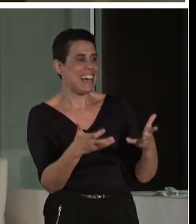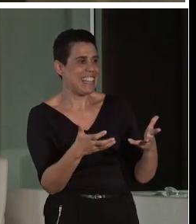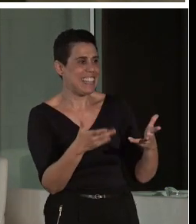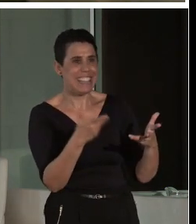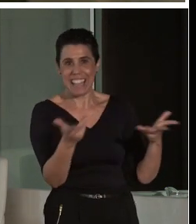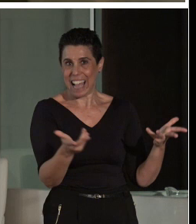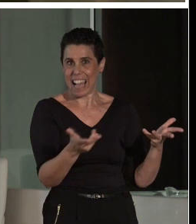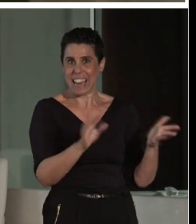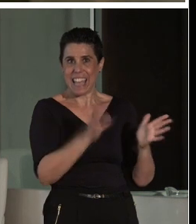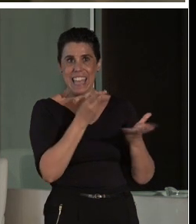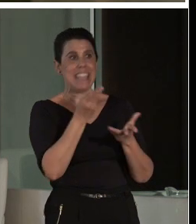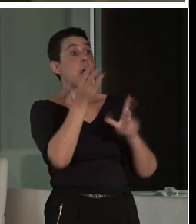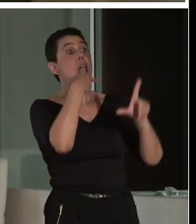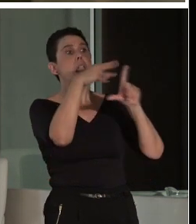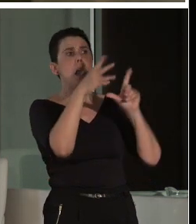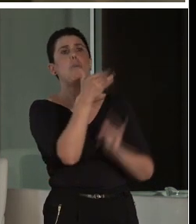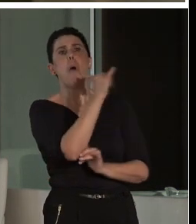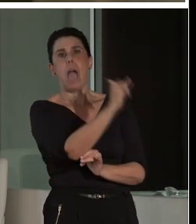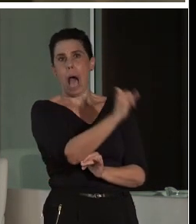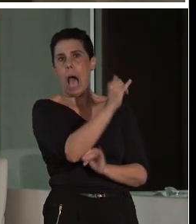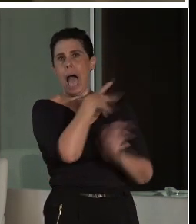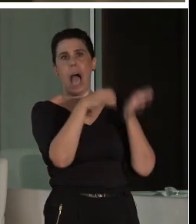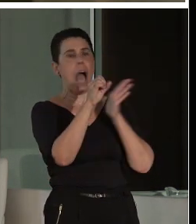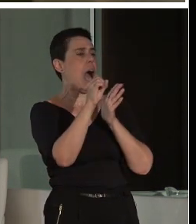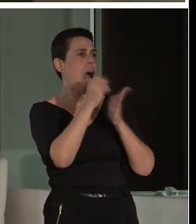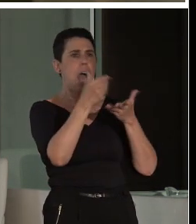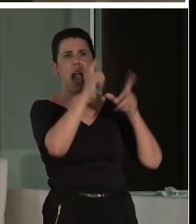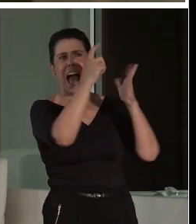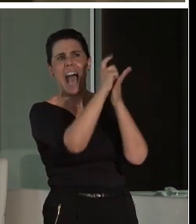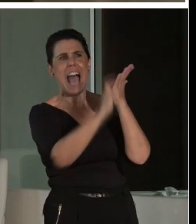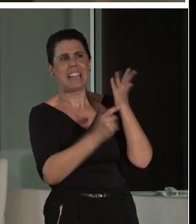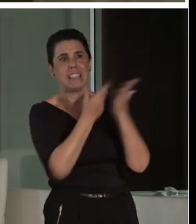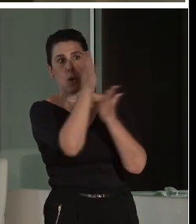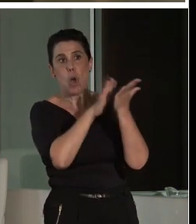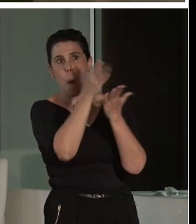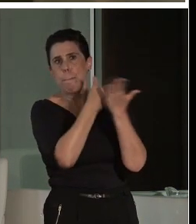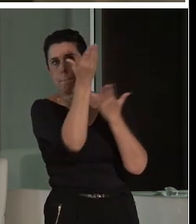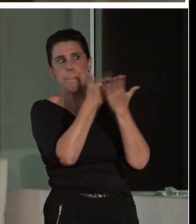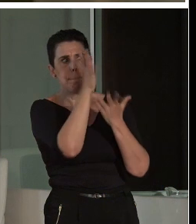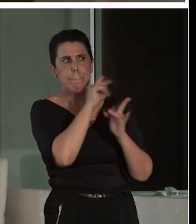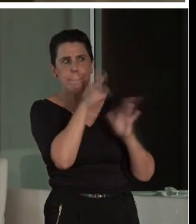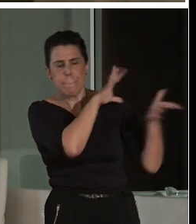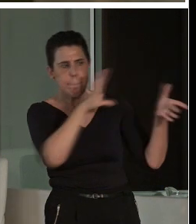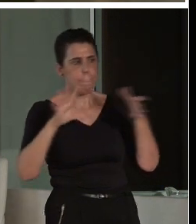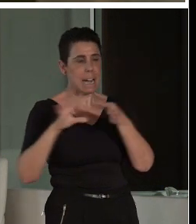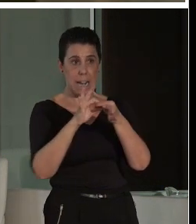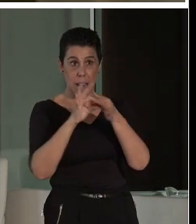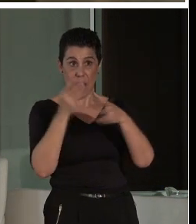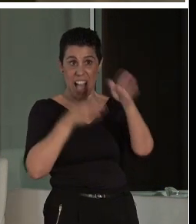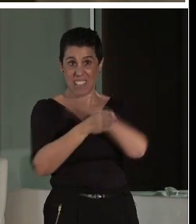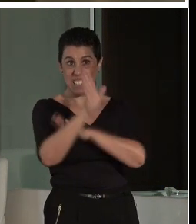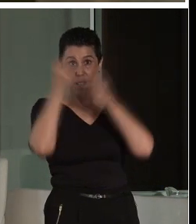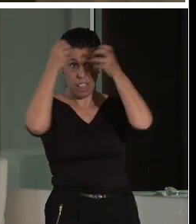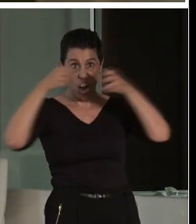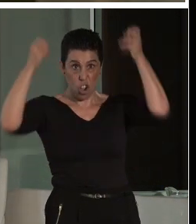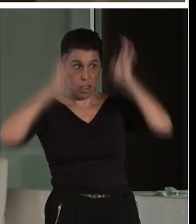gratuito en la web. Artículos maravillosos sobre accesibilidad física, cognitiva y emocional. Y no lo digo yo. Lo